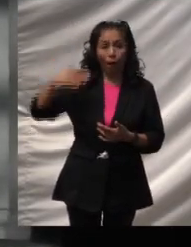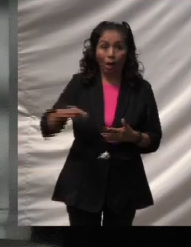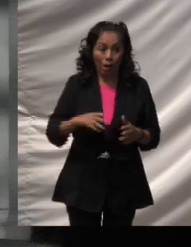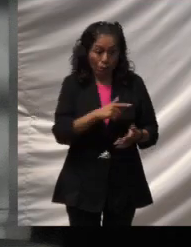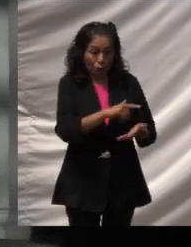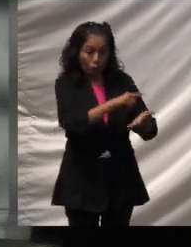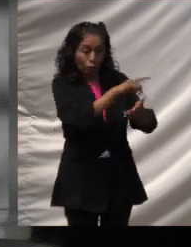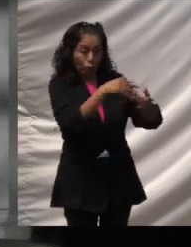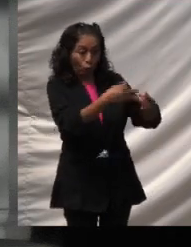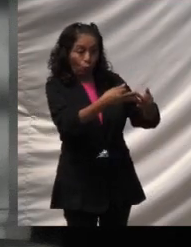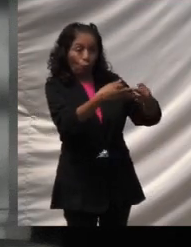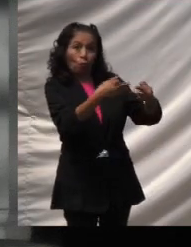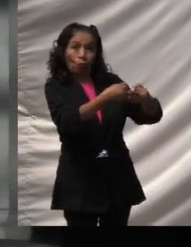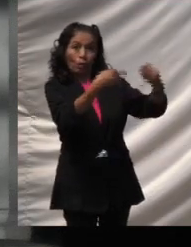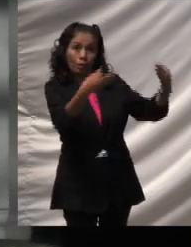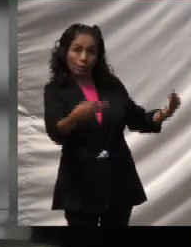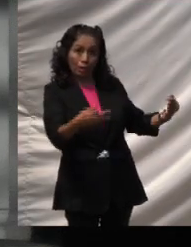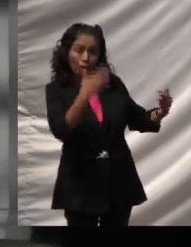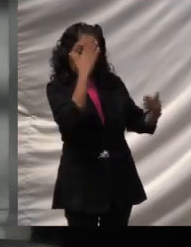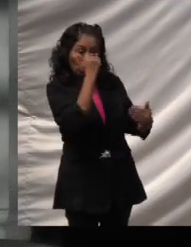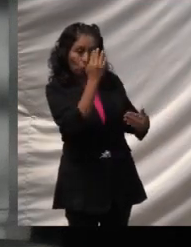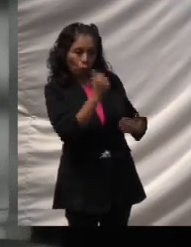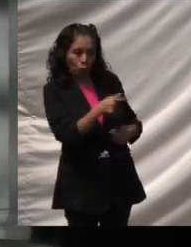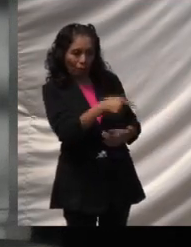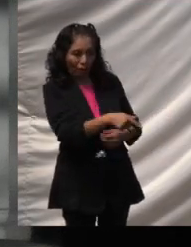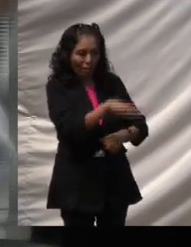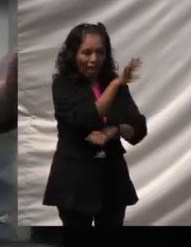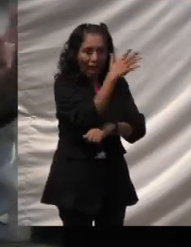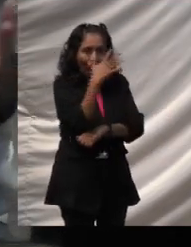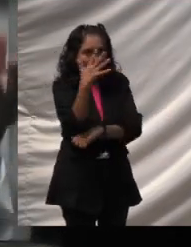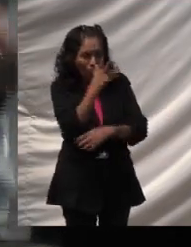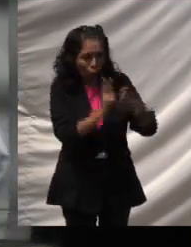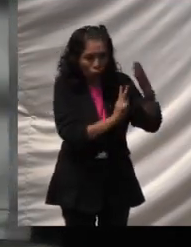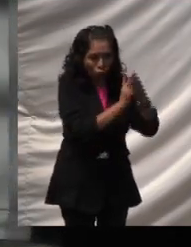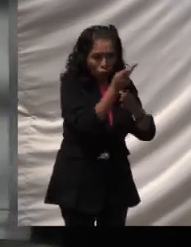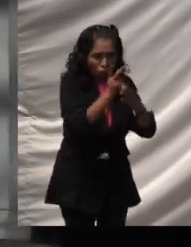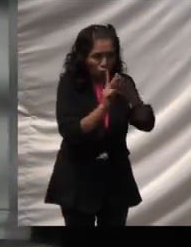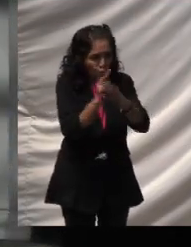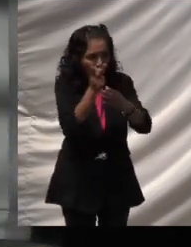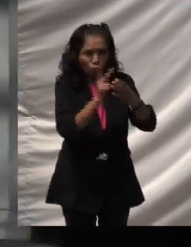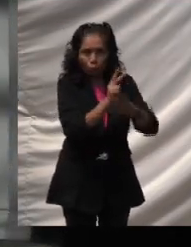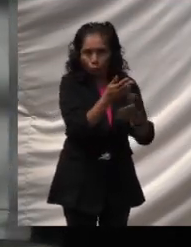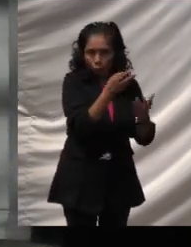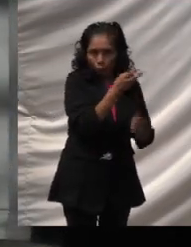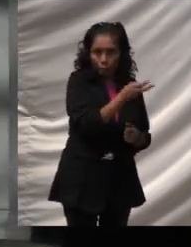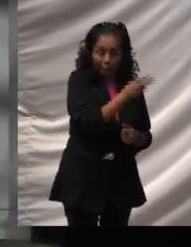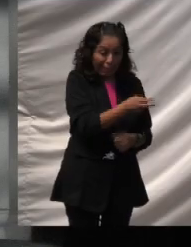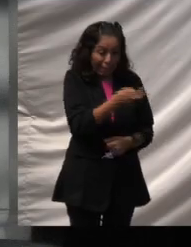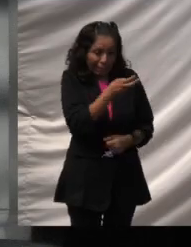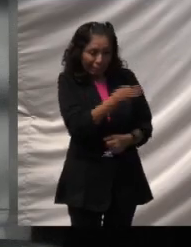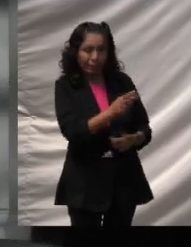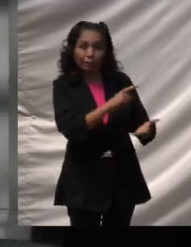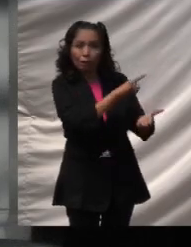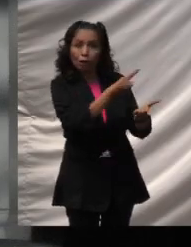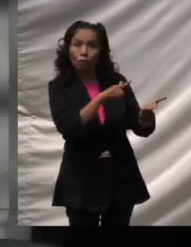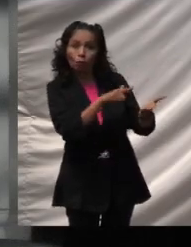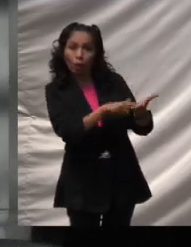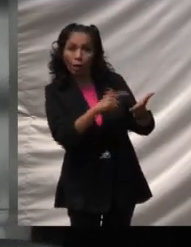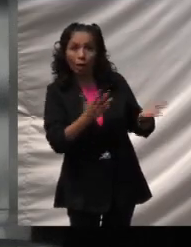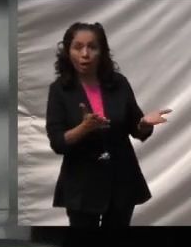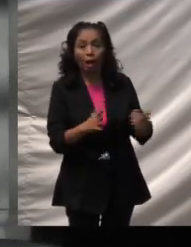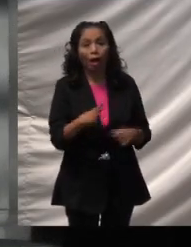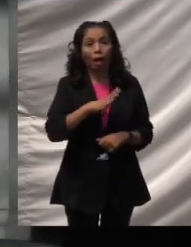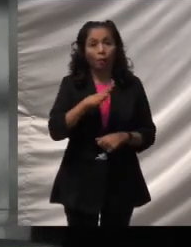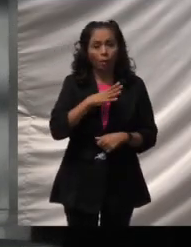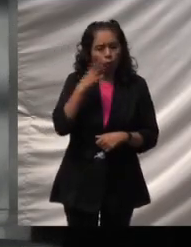mayas, apartado y oculto entre árboles y plantas. También en ese mismo lugar había un